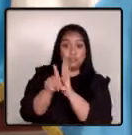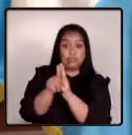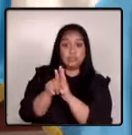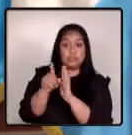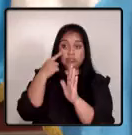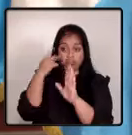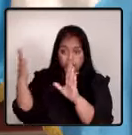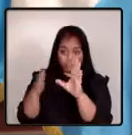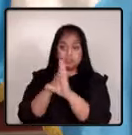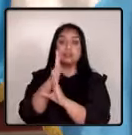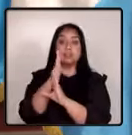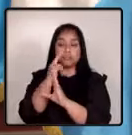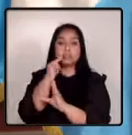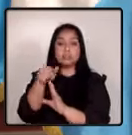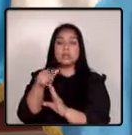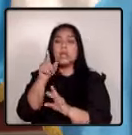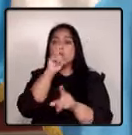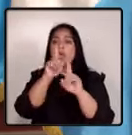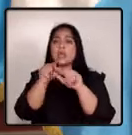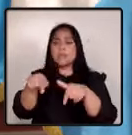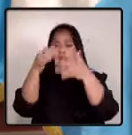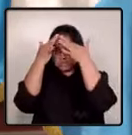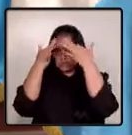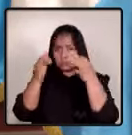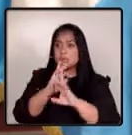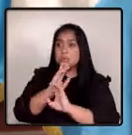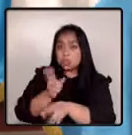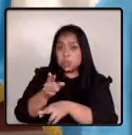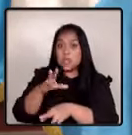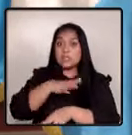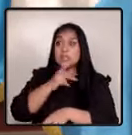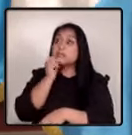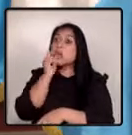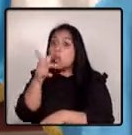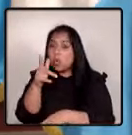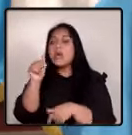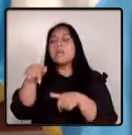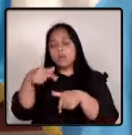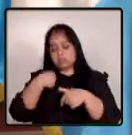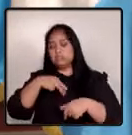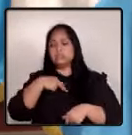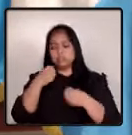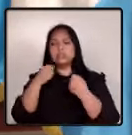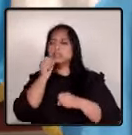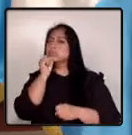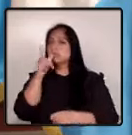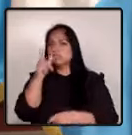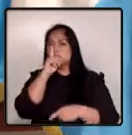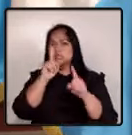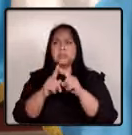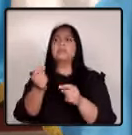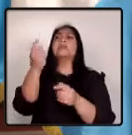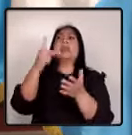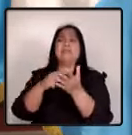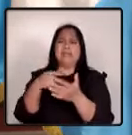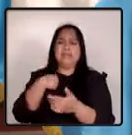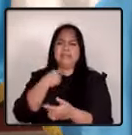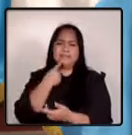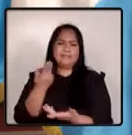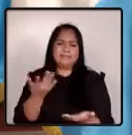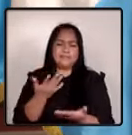ley y si derivado de los resultados hay denuncias que presentar, lo vamos a hacer. No sería la primera vez que lo hacemos